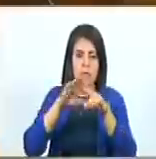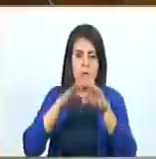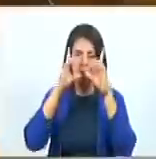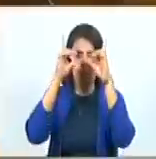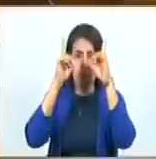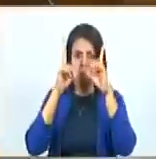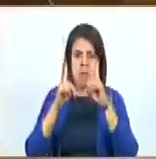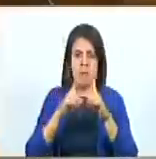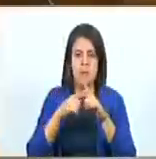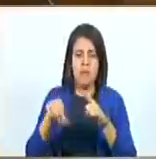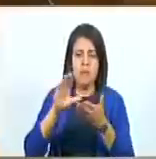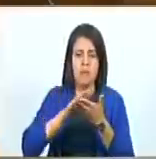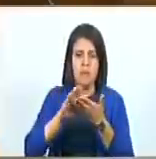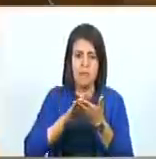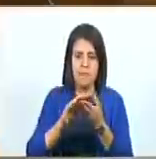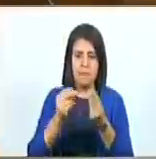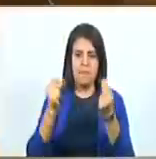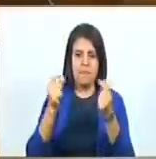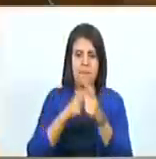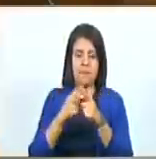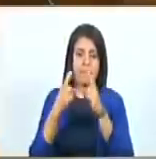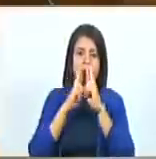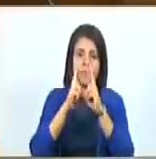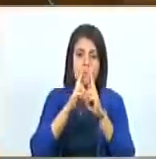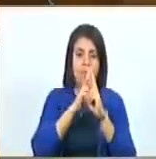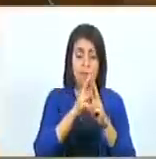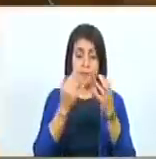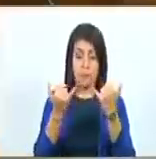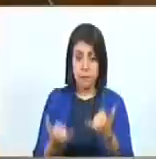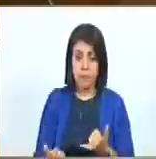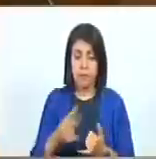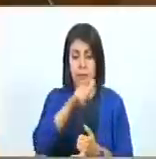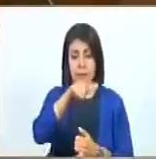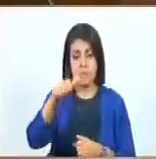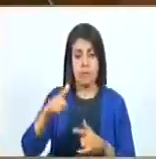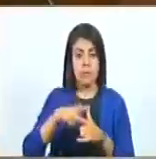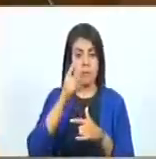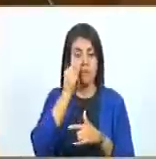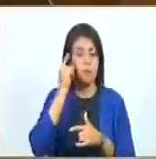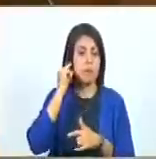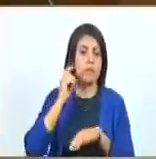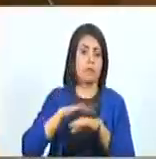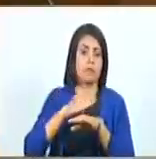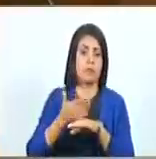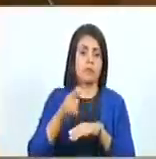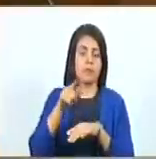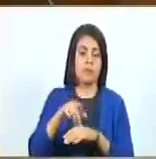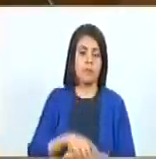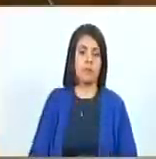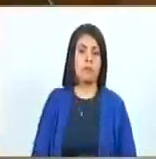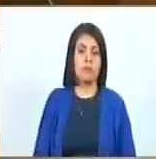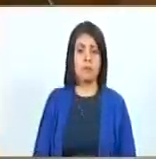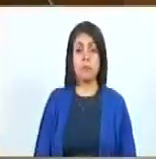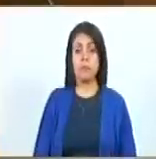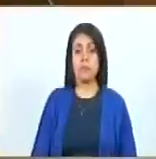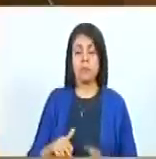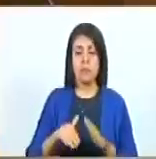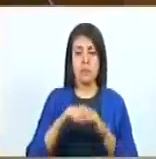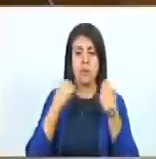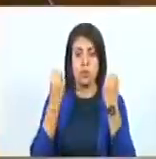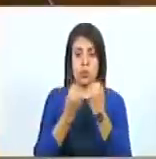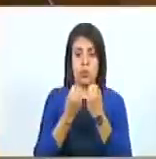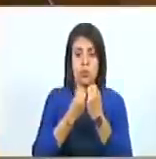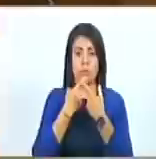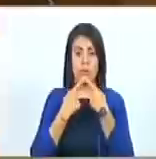decidir, resolver y responder oportunamente a las ciudadanas y ciudadanos o las organizaciones e